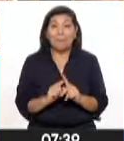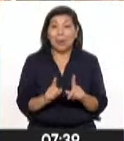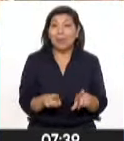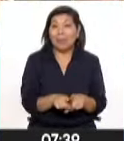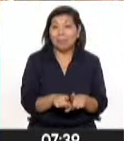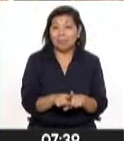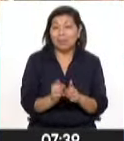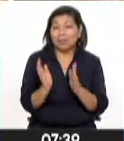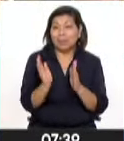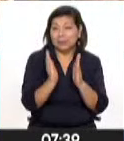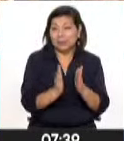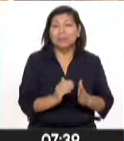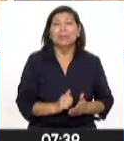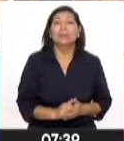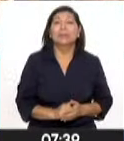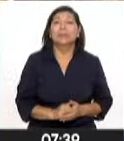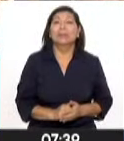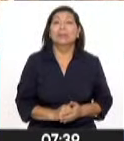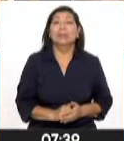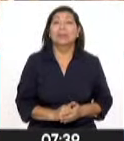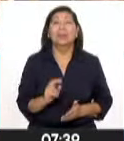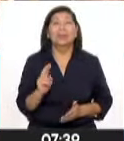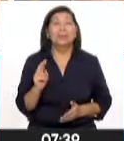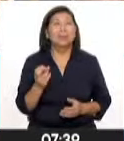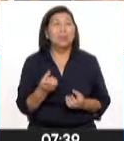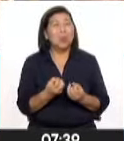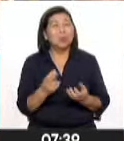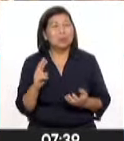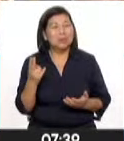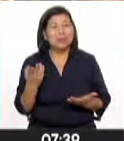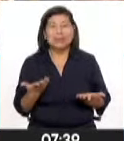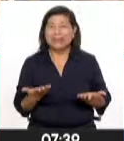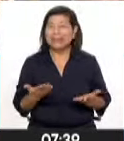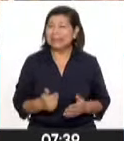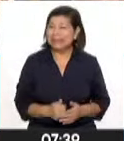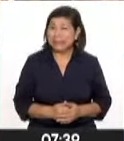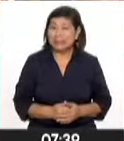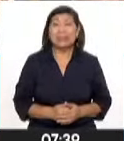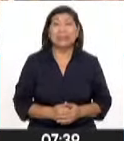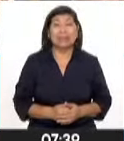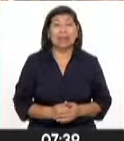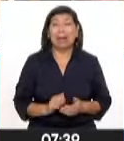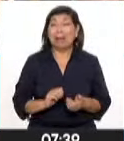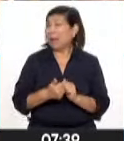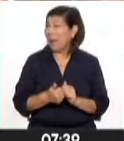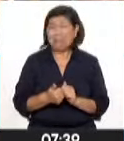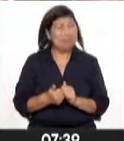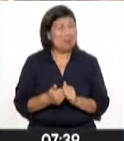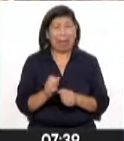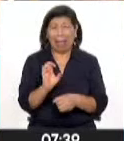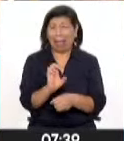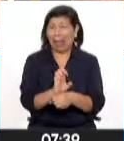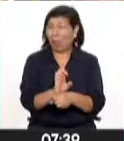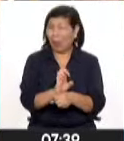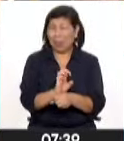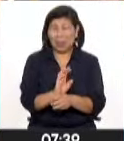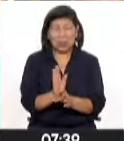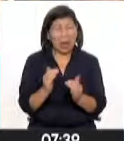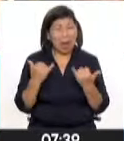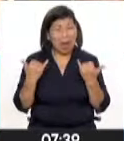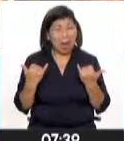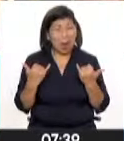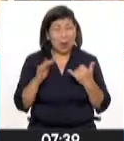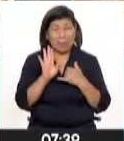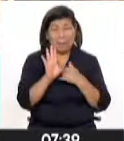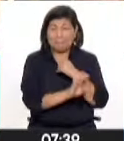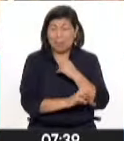también por el lado delincuencial, ¿no? Esto, de la noche a la mañana, Ecuador se ha convertido